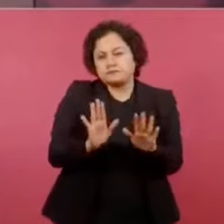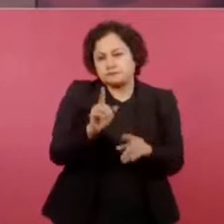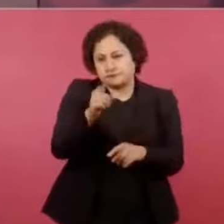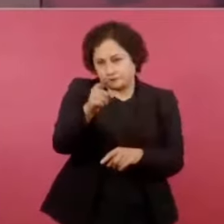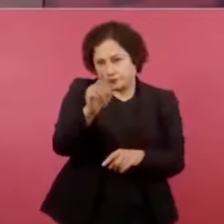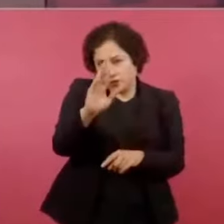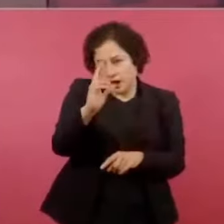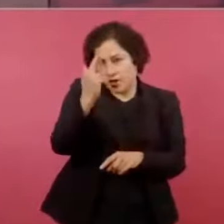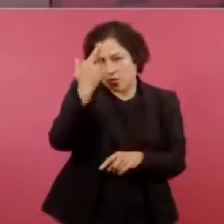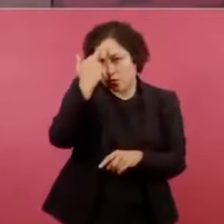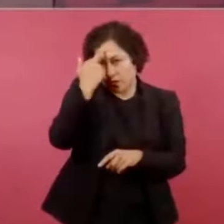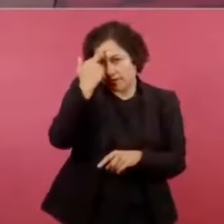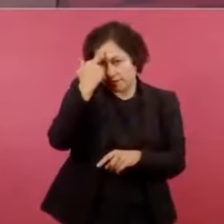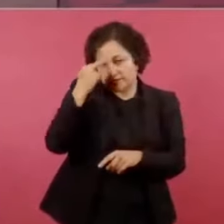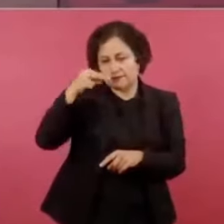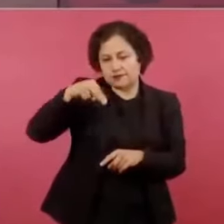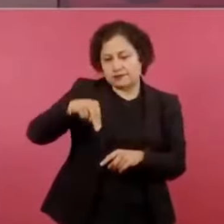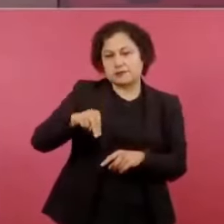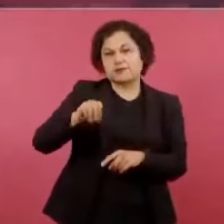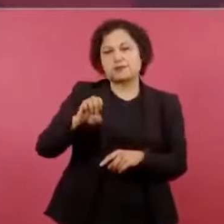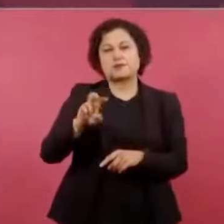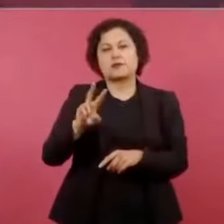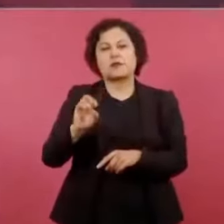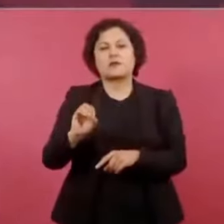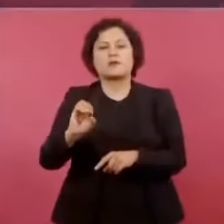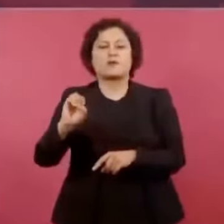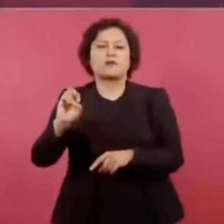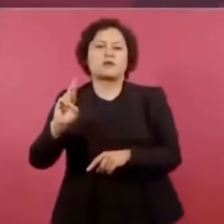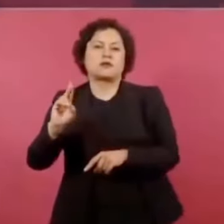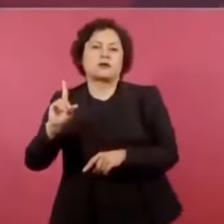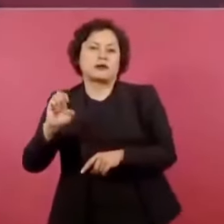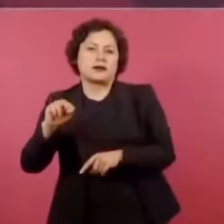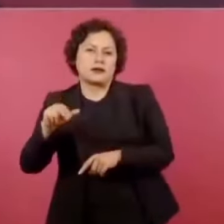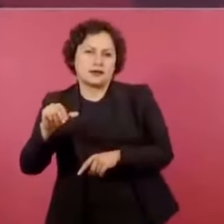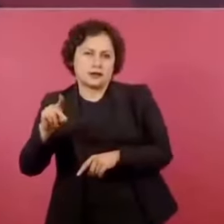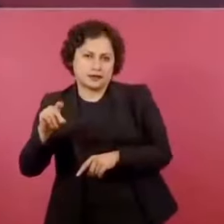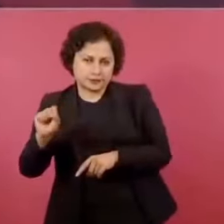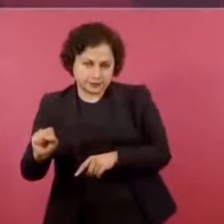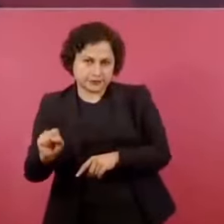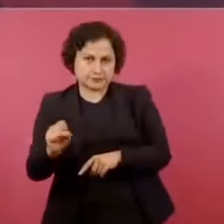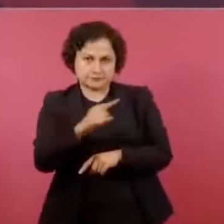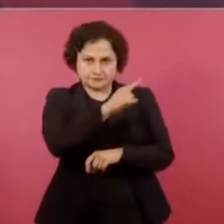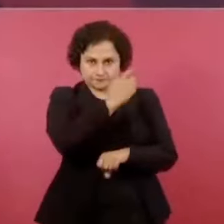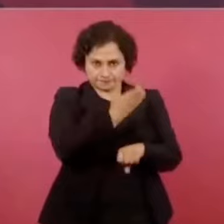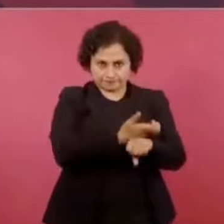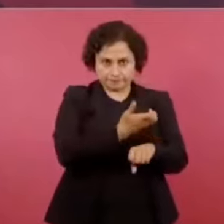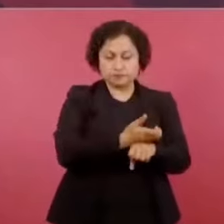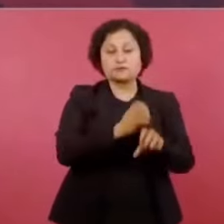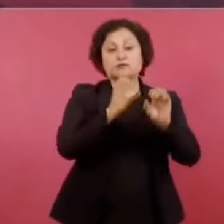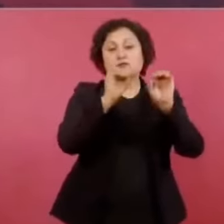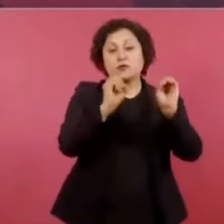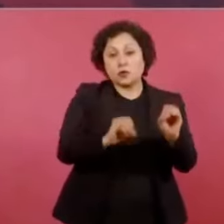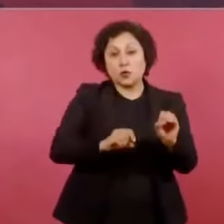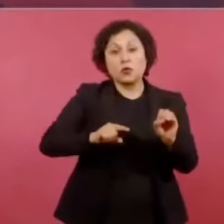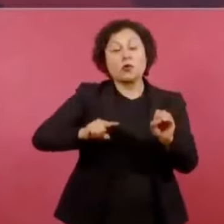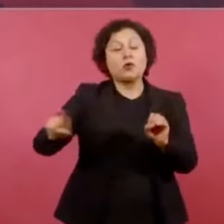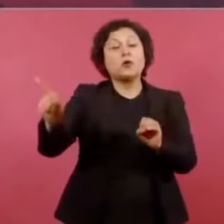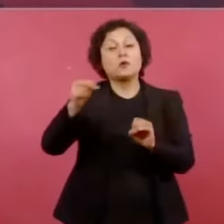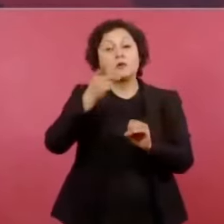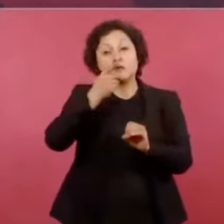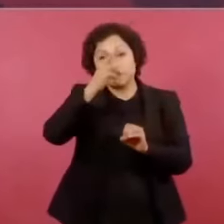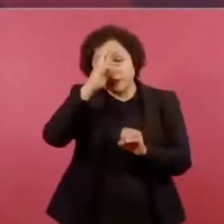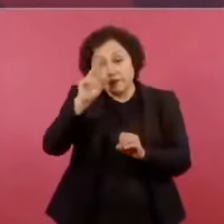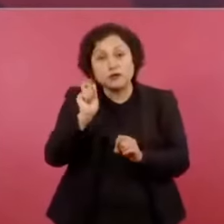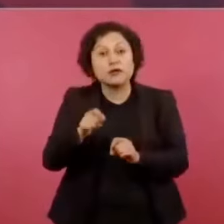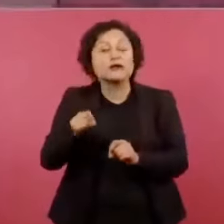o lo de Puerto Rico y se